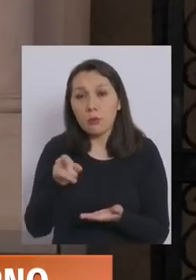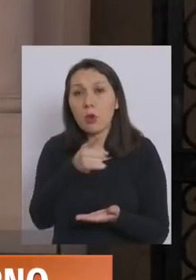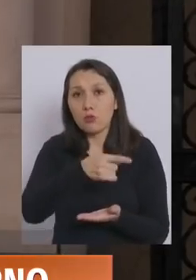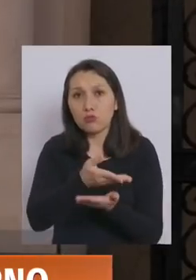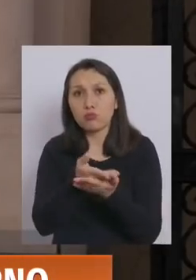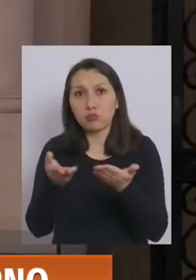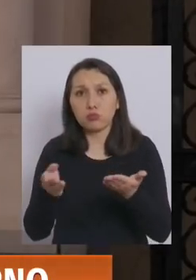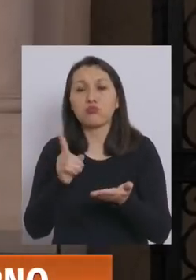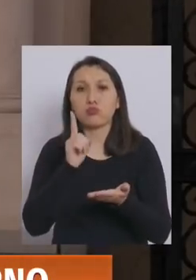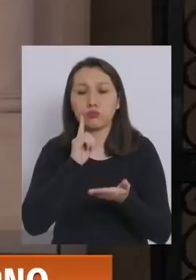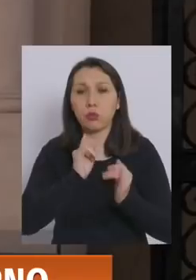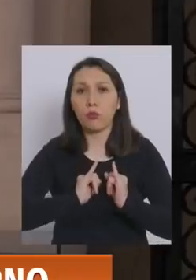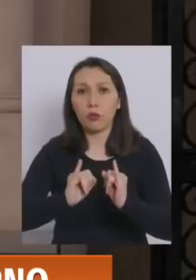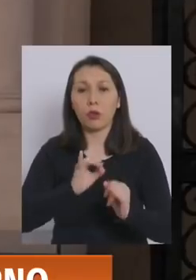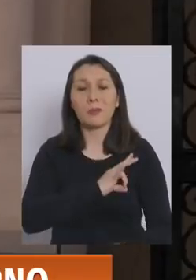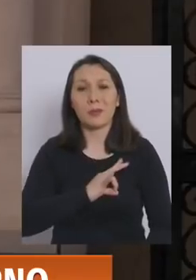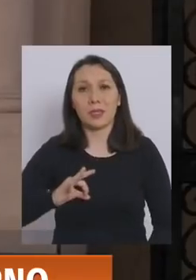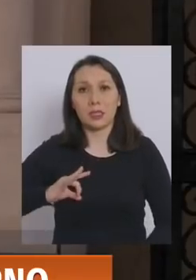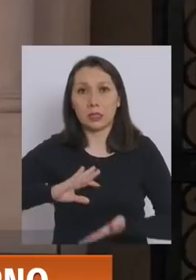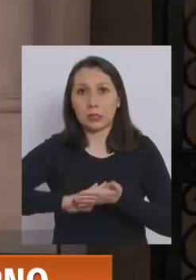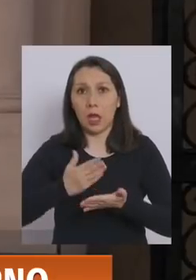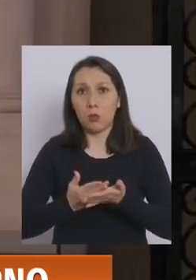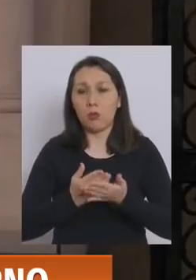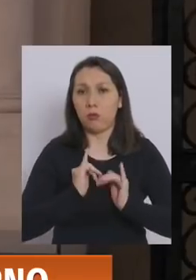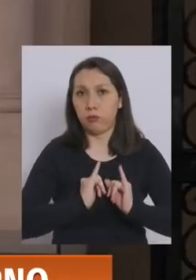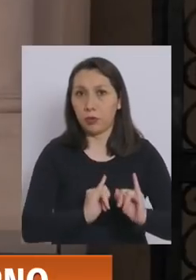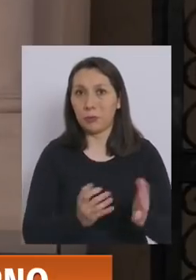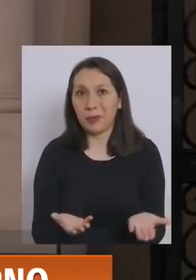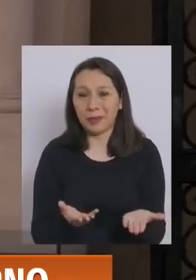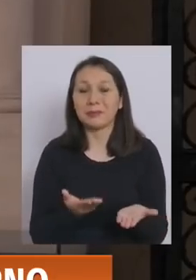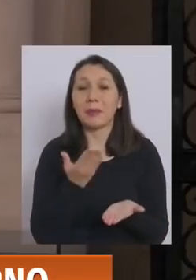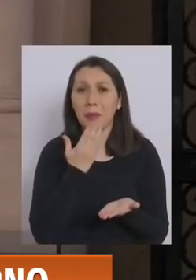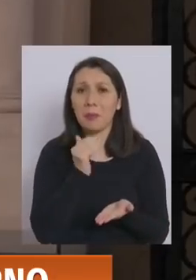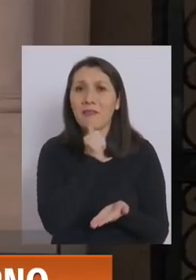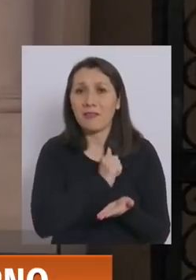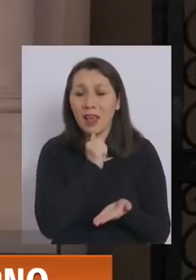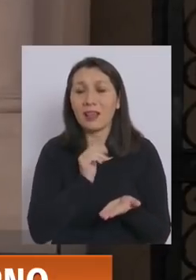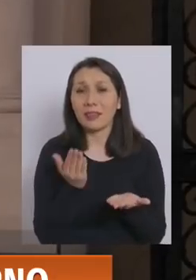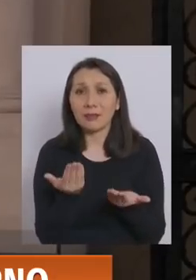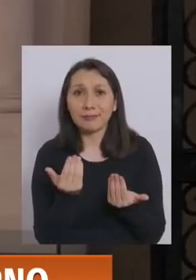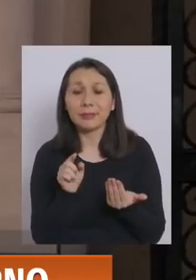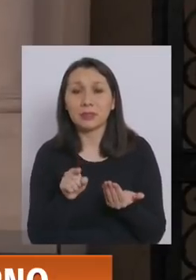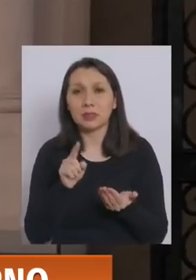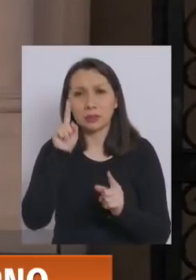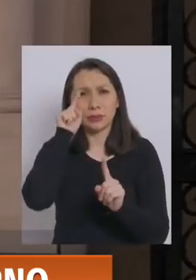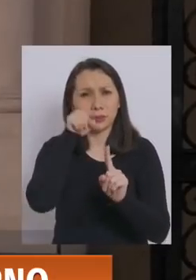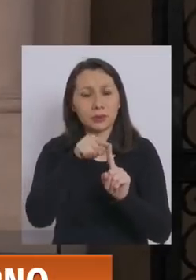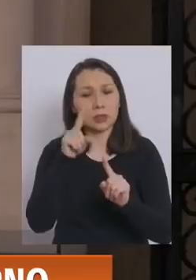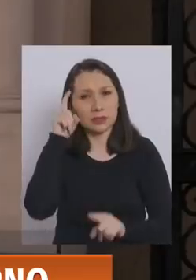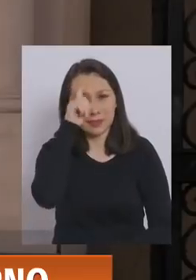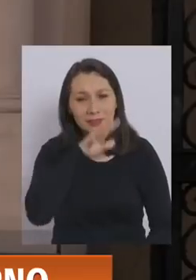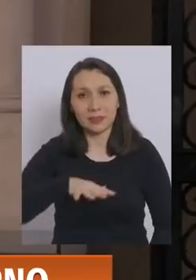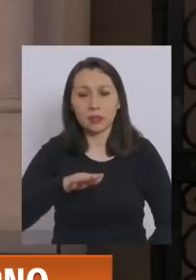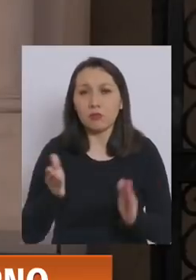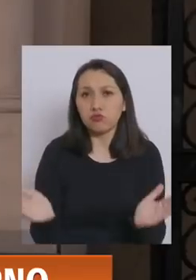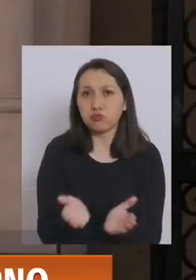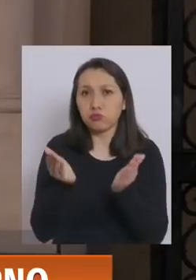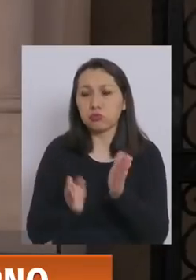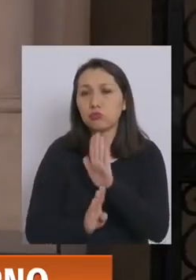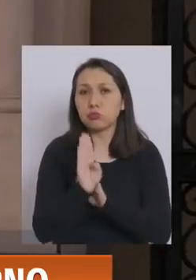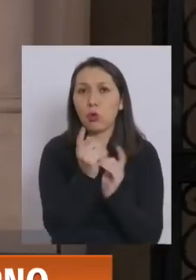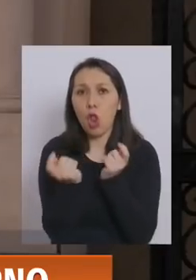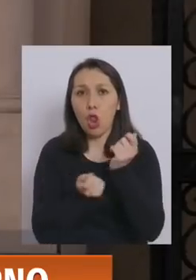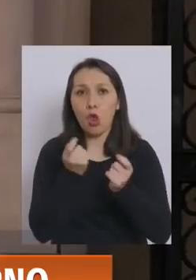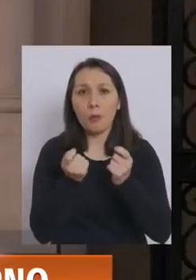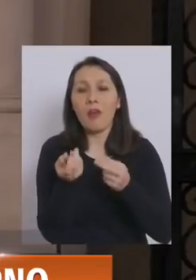a tener al Ministro de Salud. Nos queda, por supuesto, también la misión compleja de reactivar nuestra economía